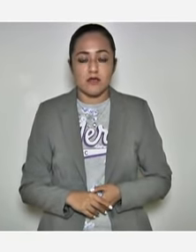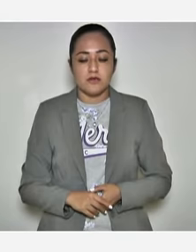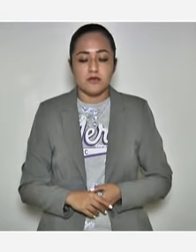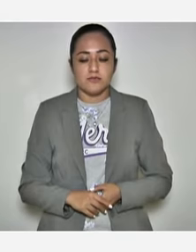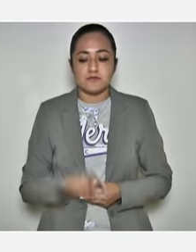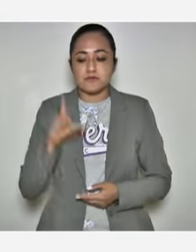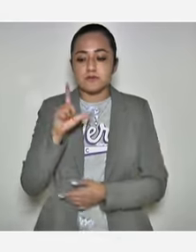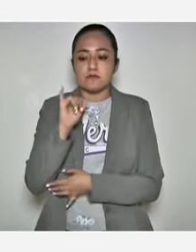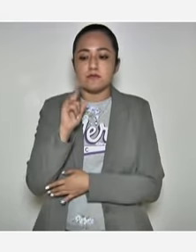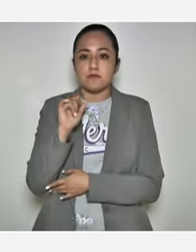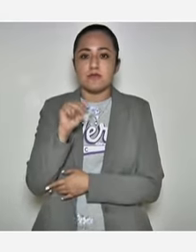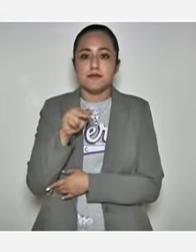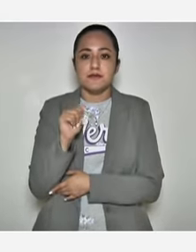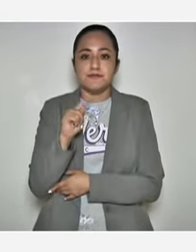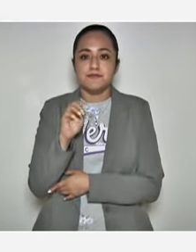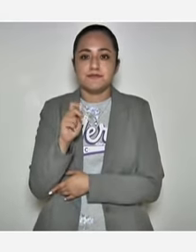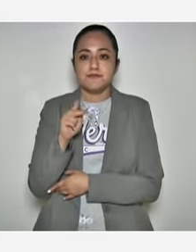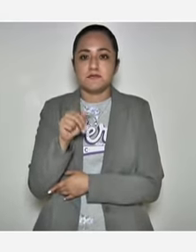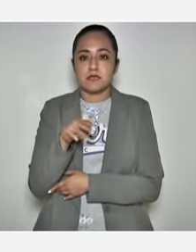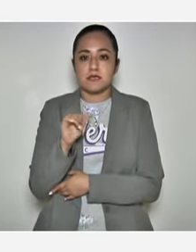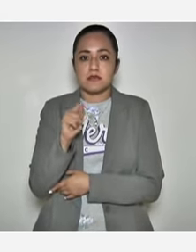Liliana Tectanecal, Tribuna de Noticias.